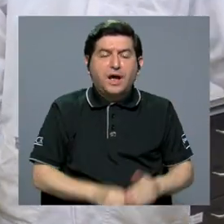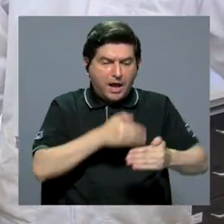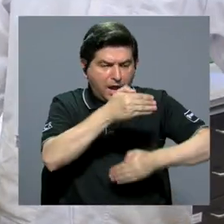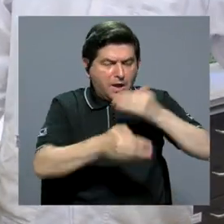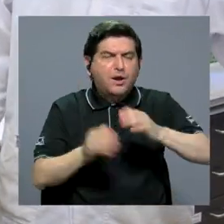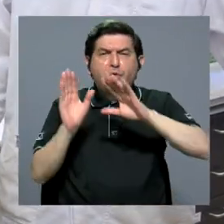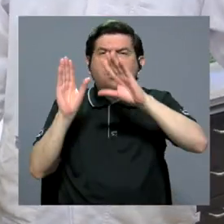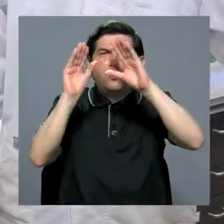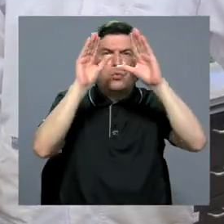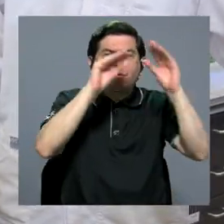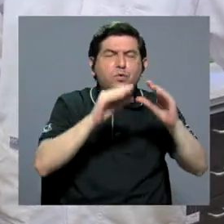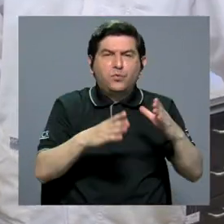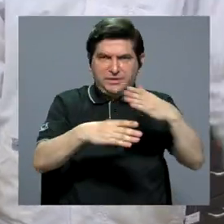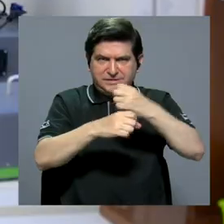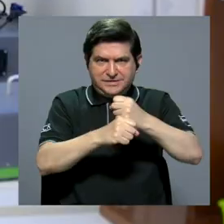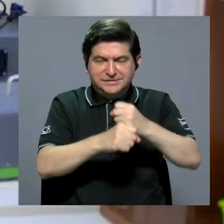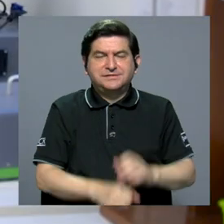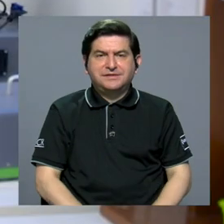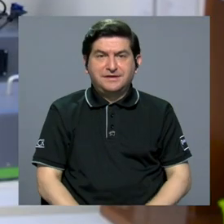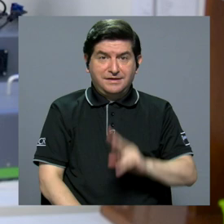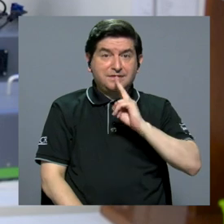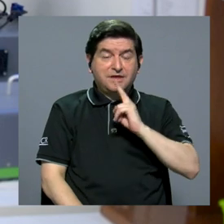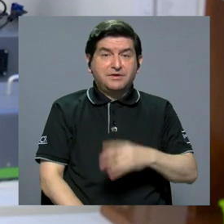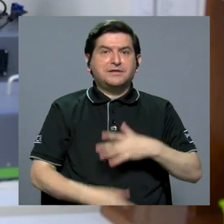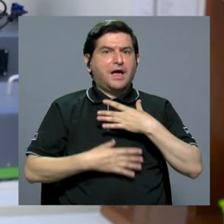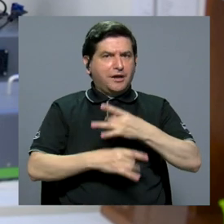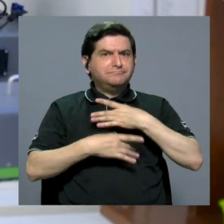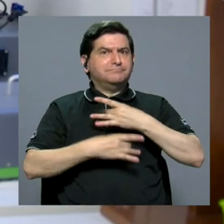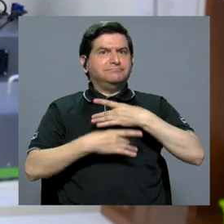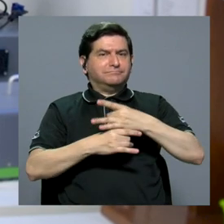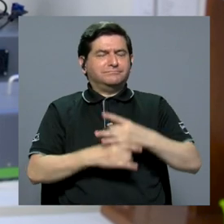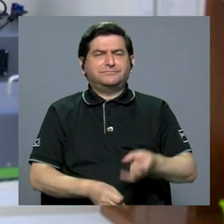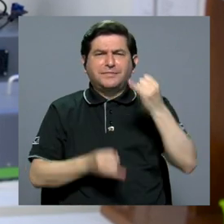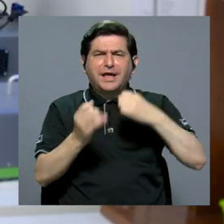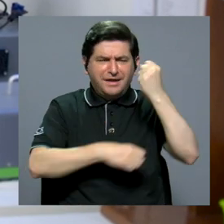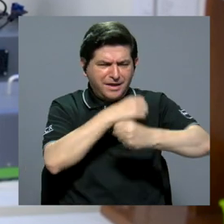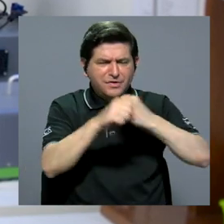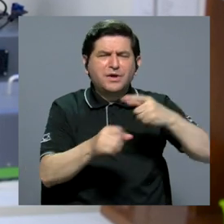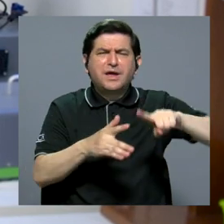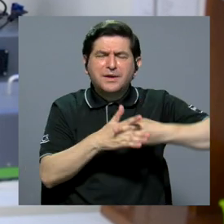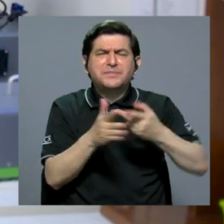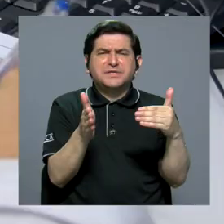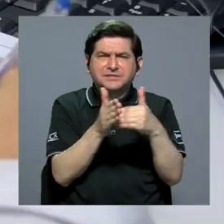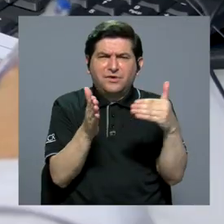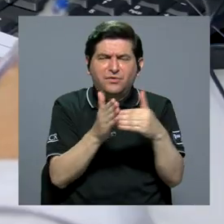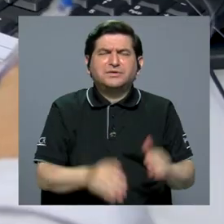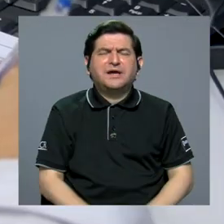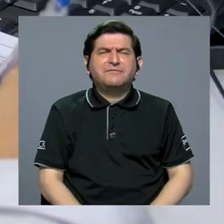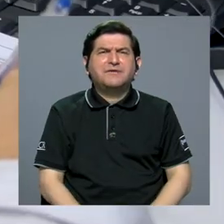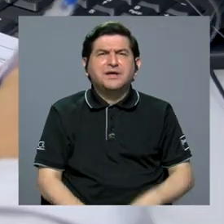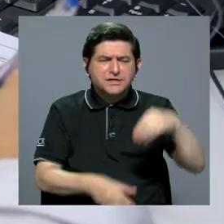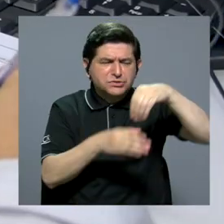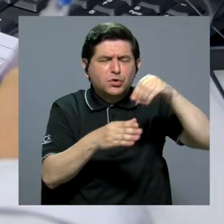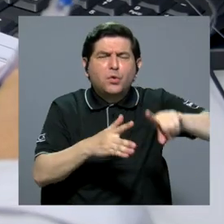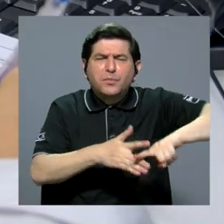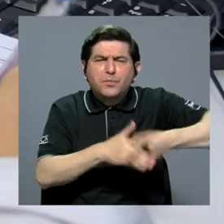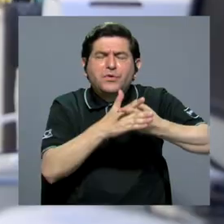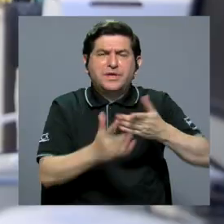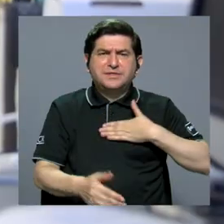los procesos de formación de las nubes son realmente apasionantes. En los últimos años empecé a retomar una de las componentes